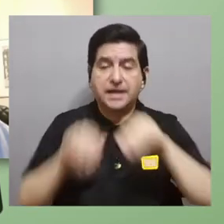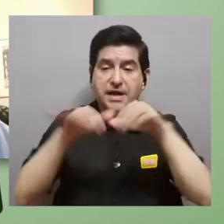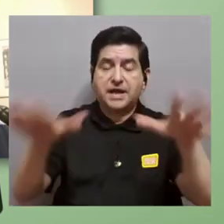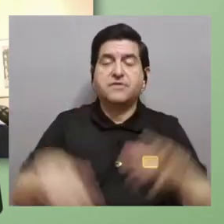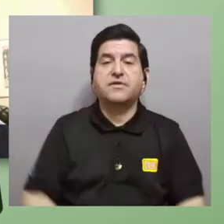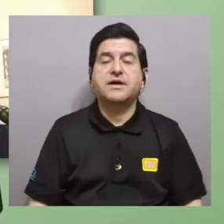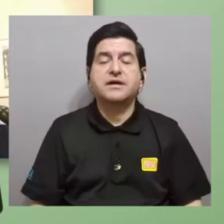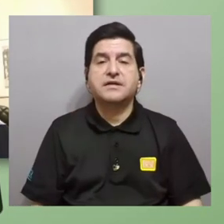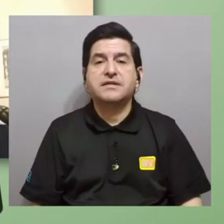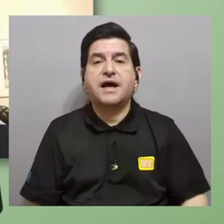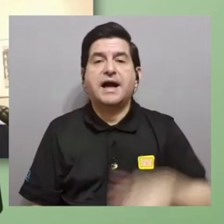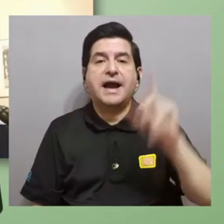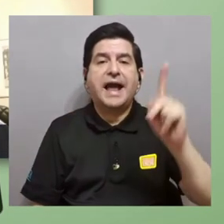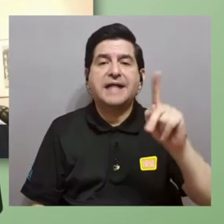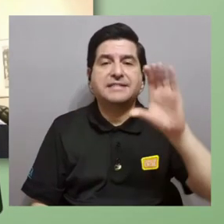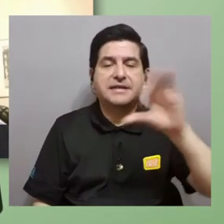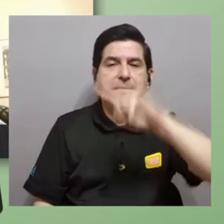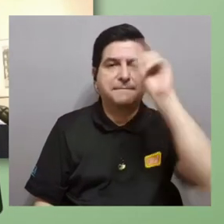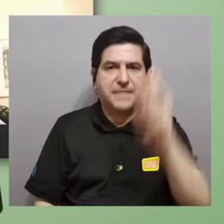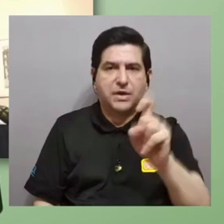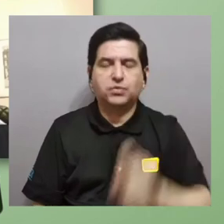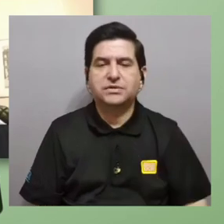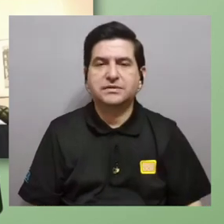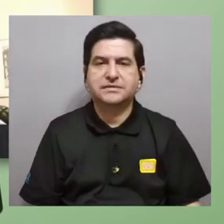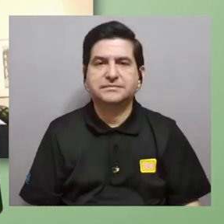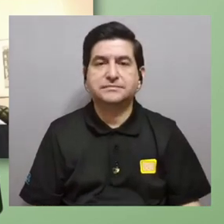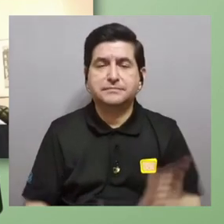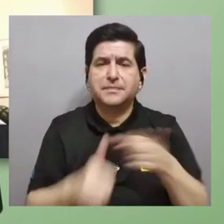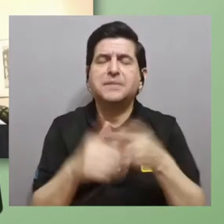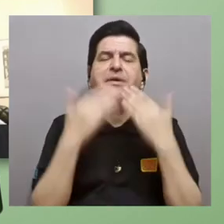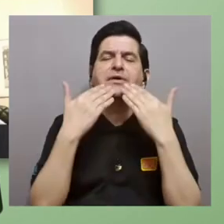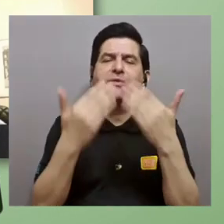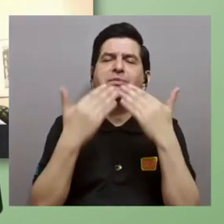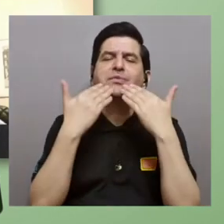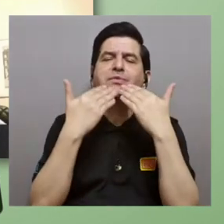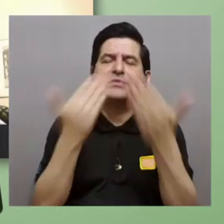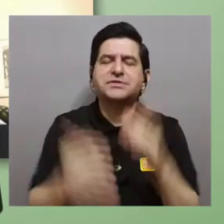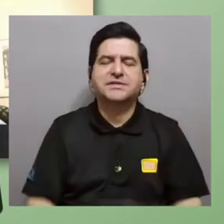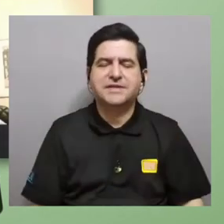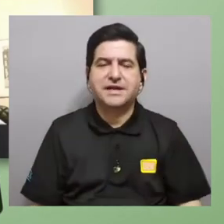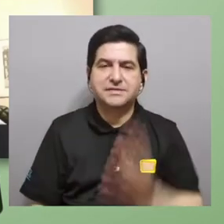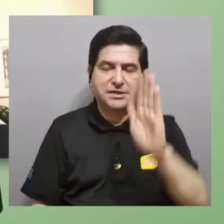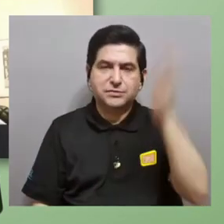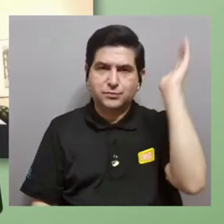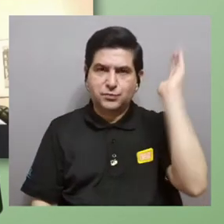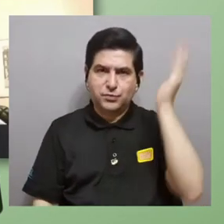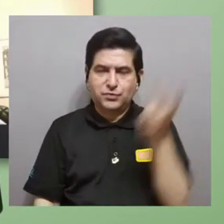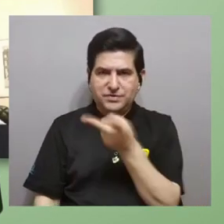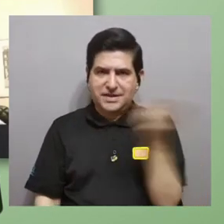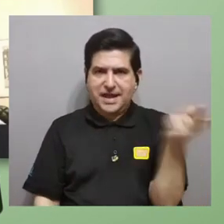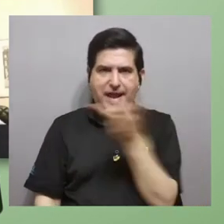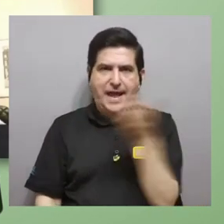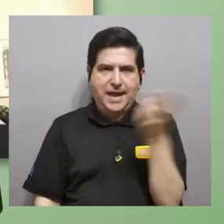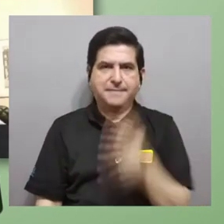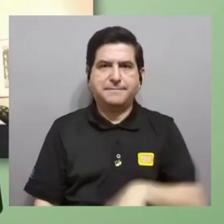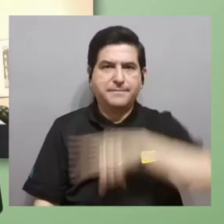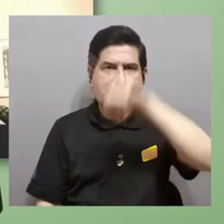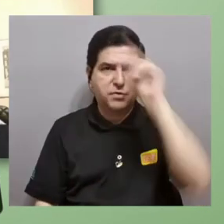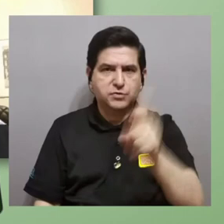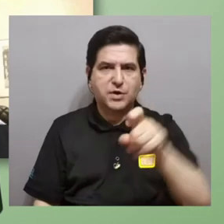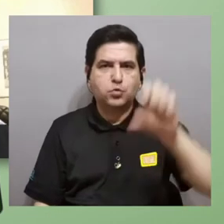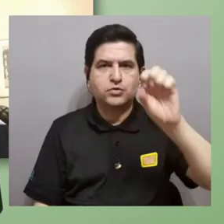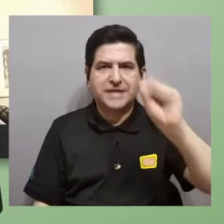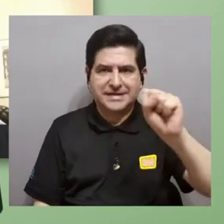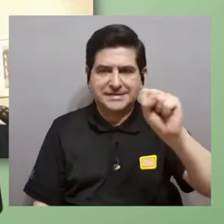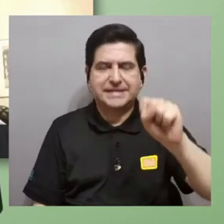Katy Carballo pregunta bueno ella nos dice primero muchas gracias por la presentación a ambos y pregunta para Santiago